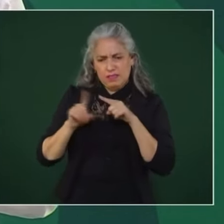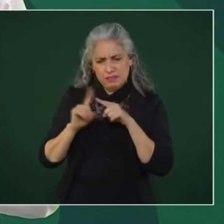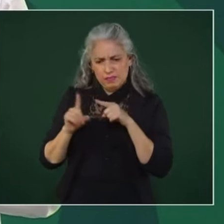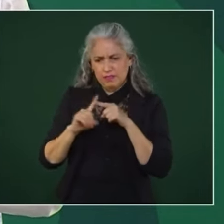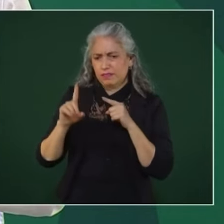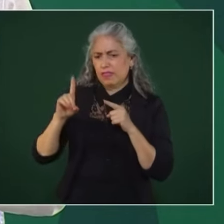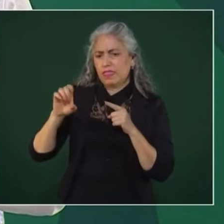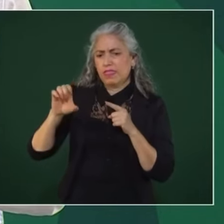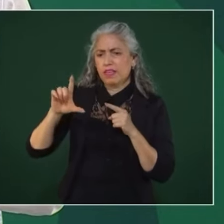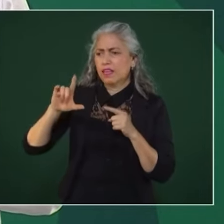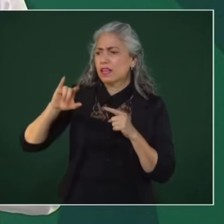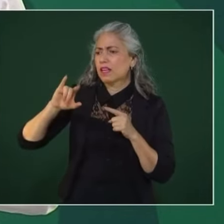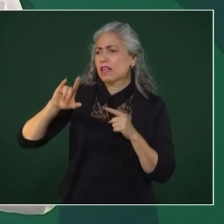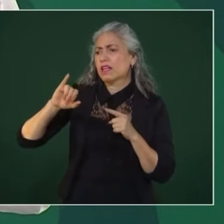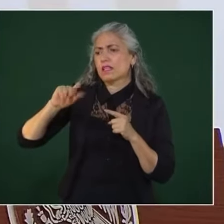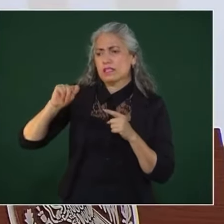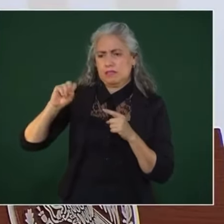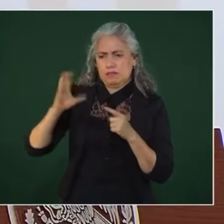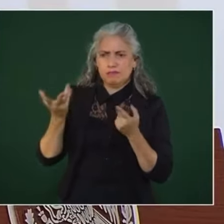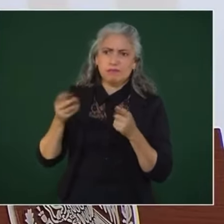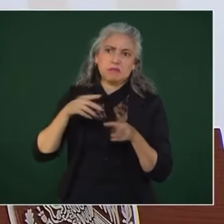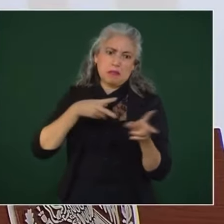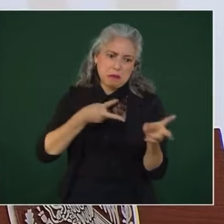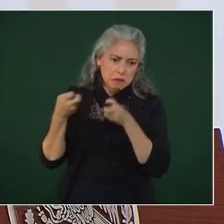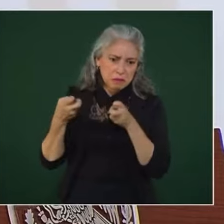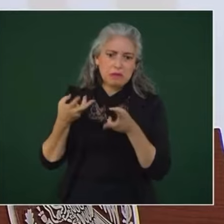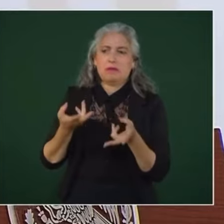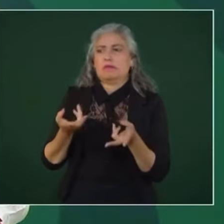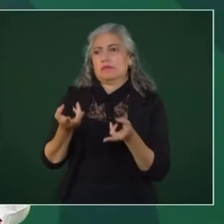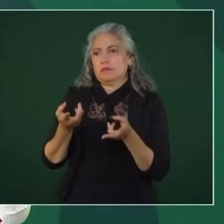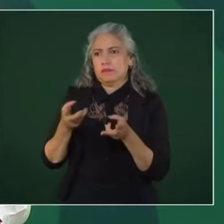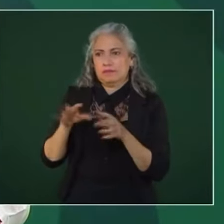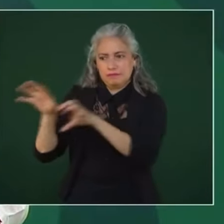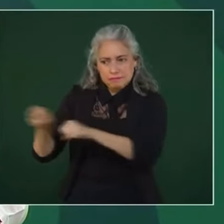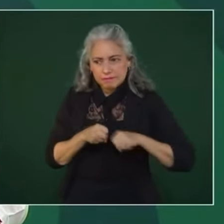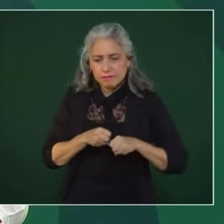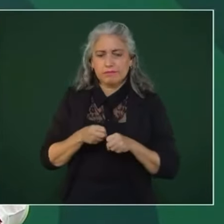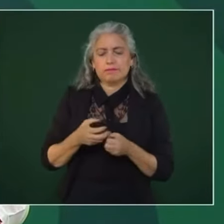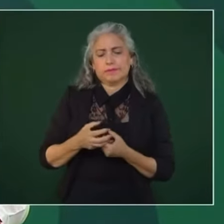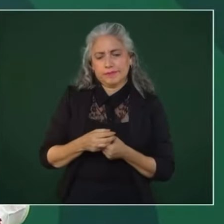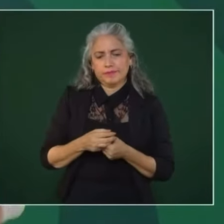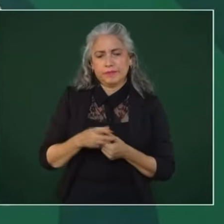robo, pero en homicidio no hay prácticamente